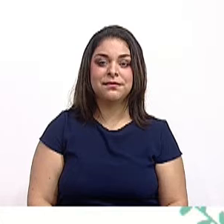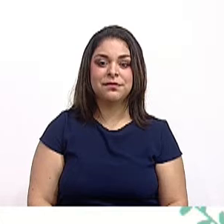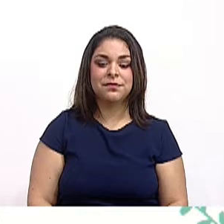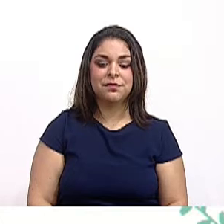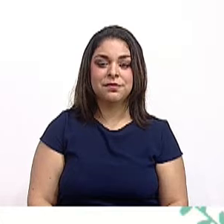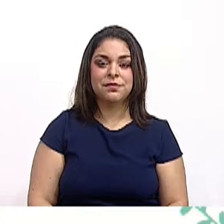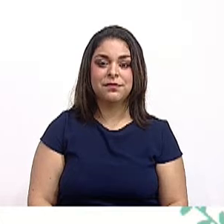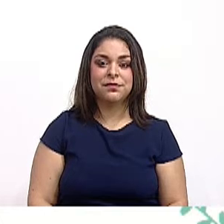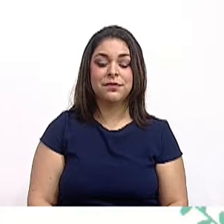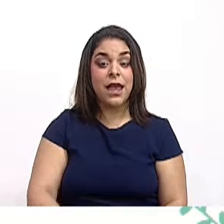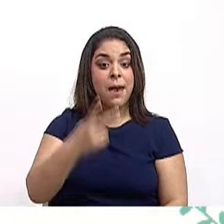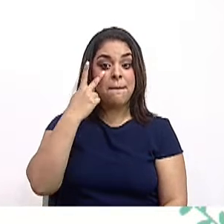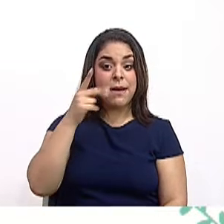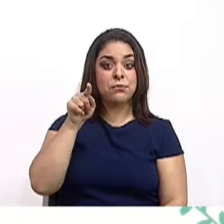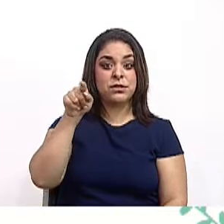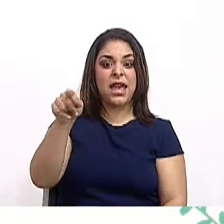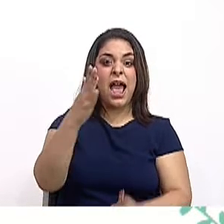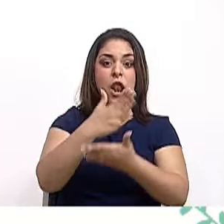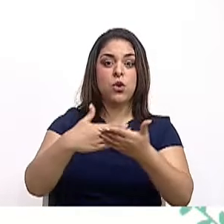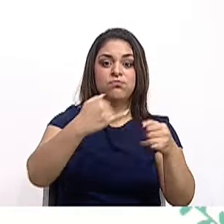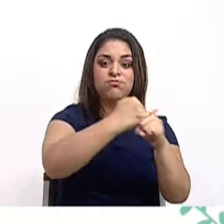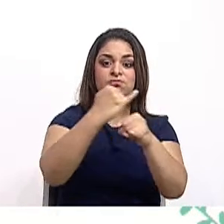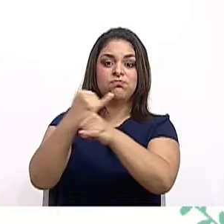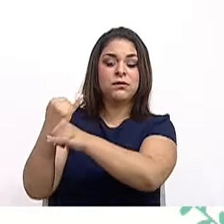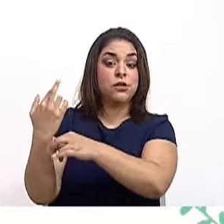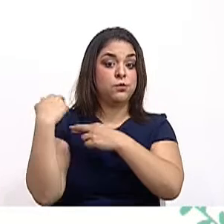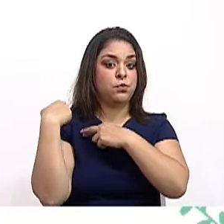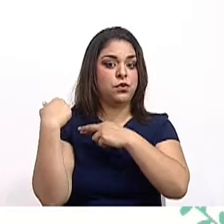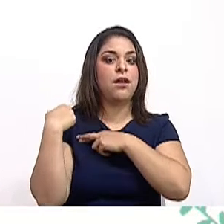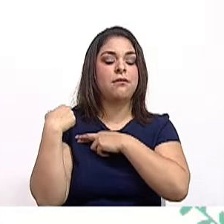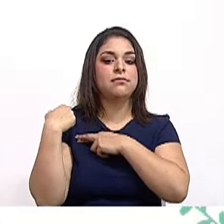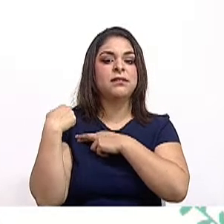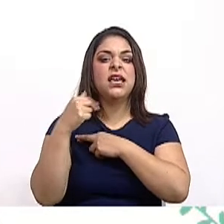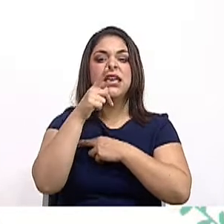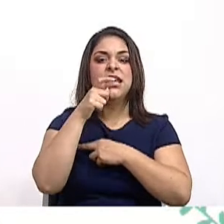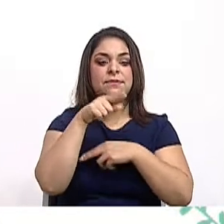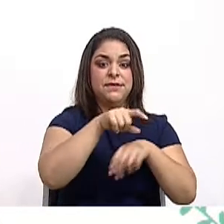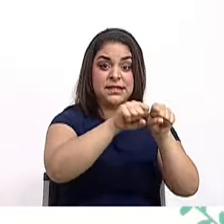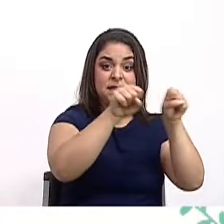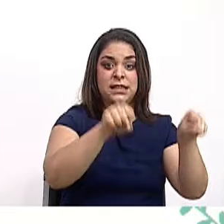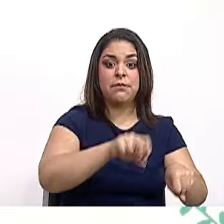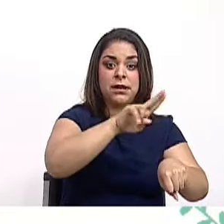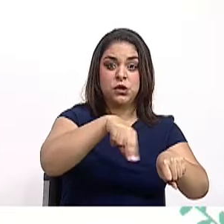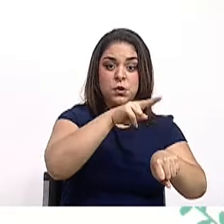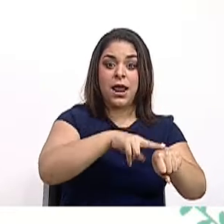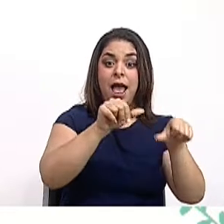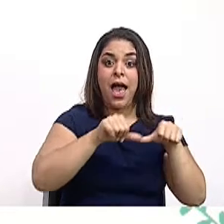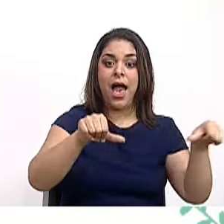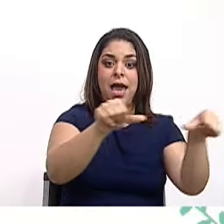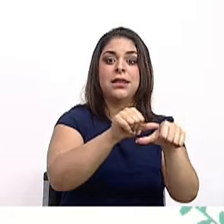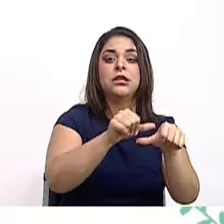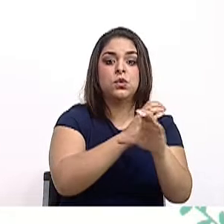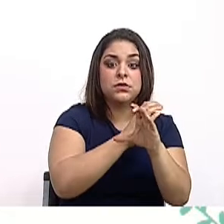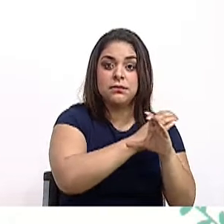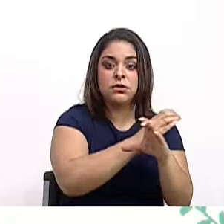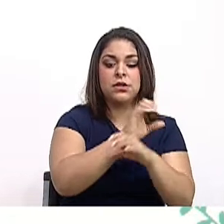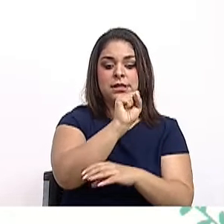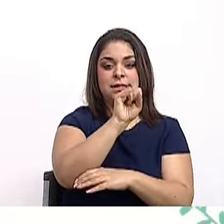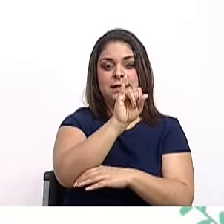Vemos ahí algunos entes responsables. Hablamos de el Sistema Nacional de Áreas de Conservación, el SINAC.